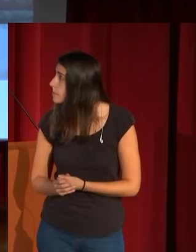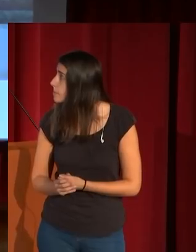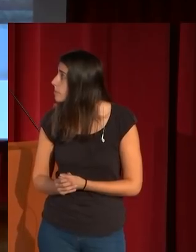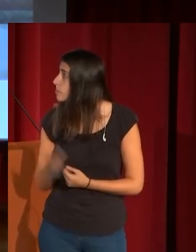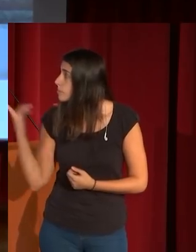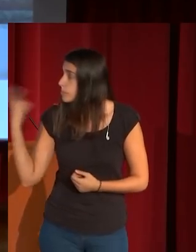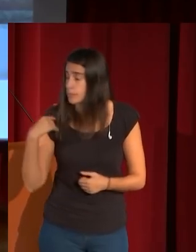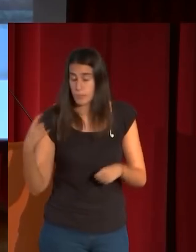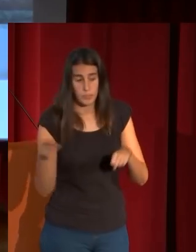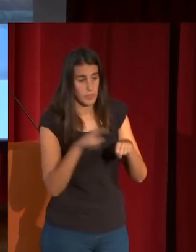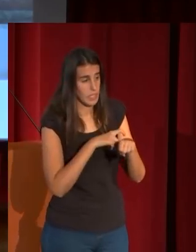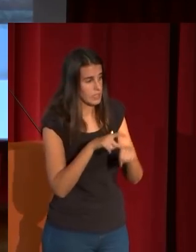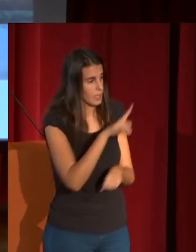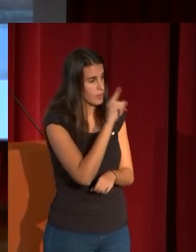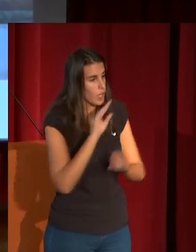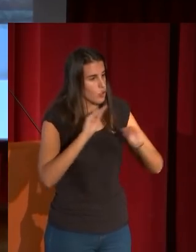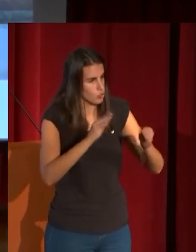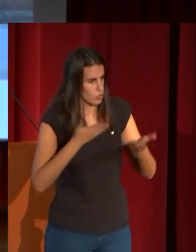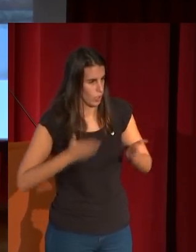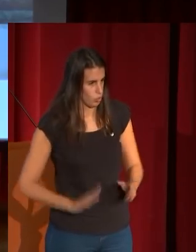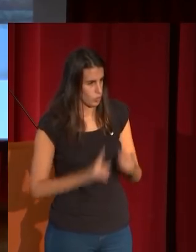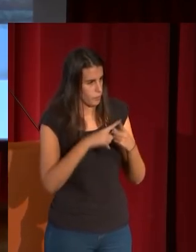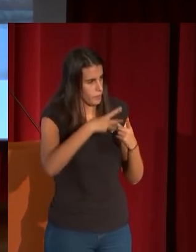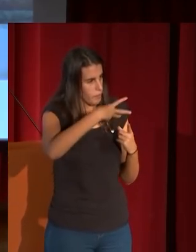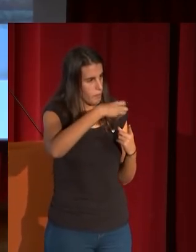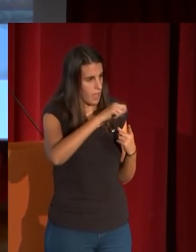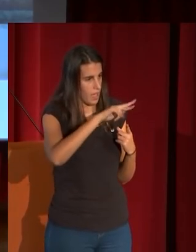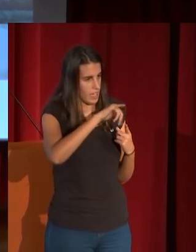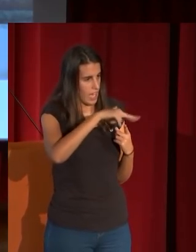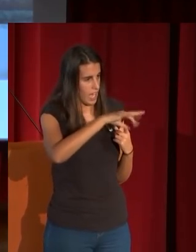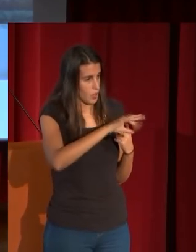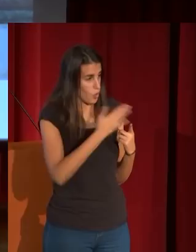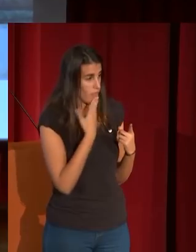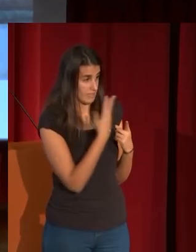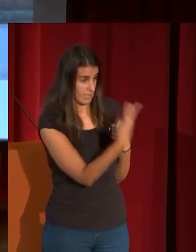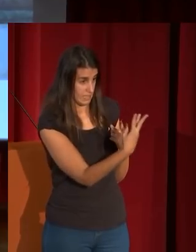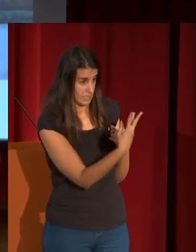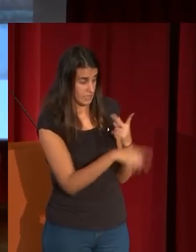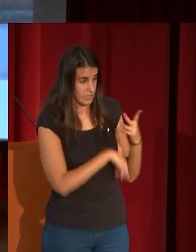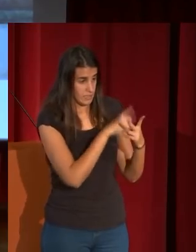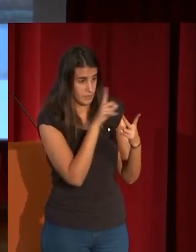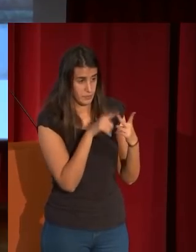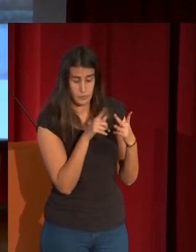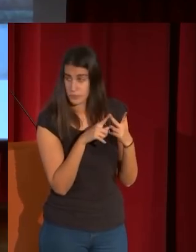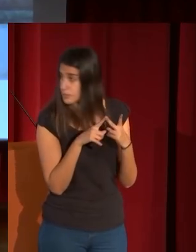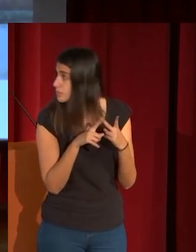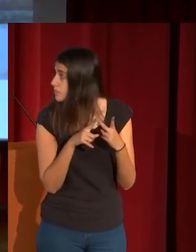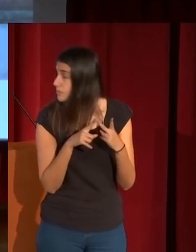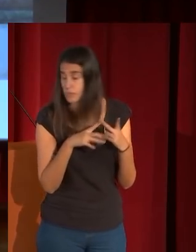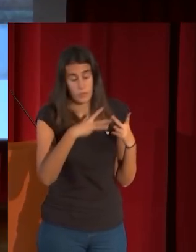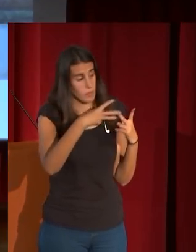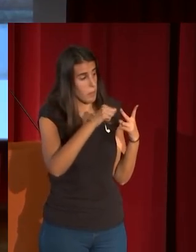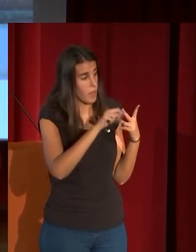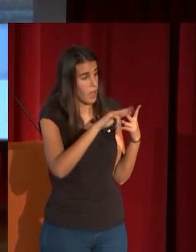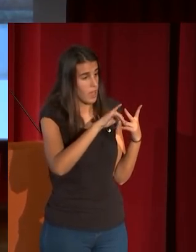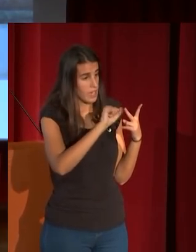triunfante en sus propios hijos Mariano con tres años aquí y su y María Luisa su